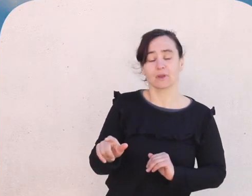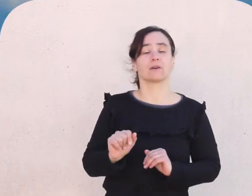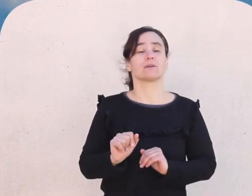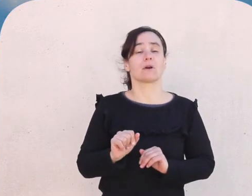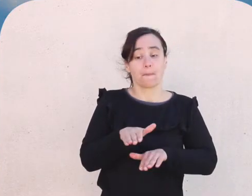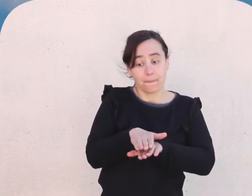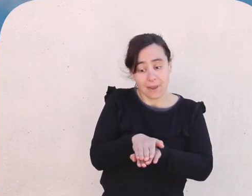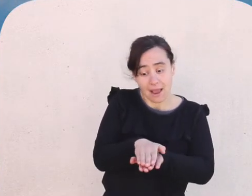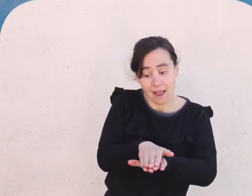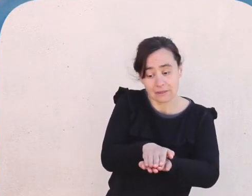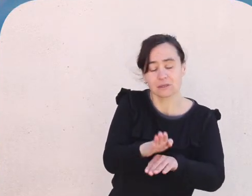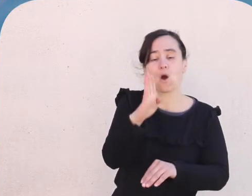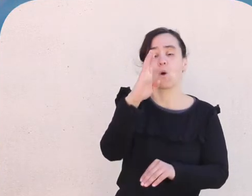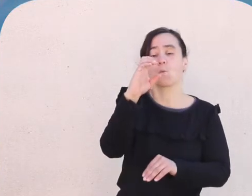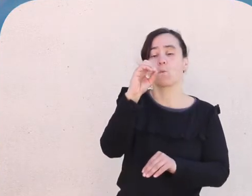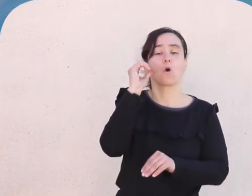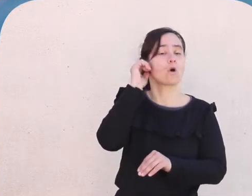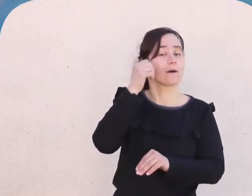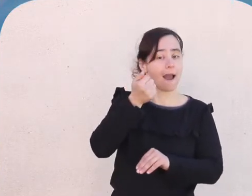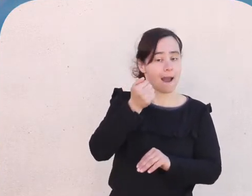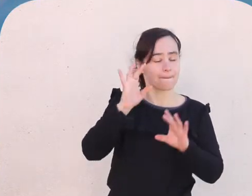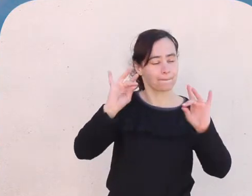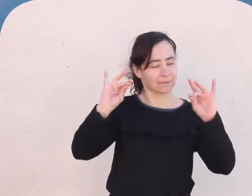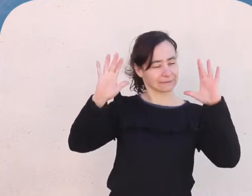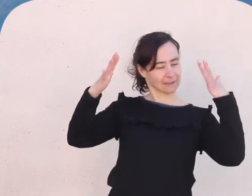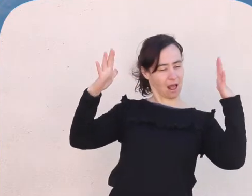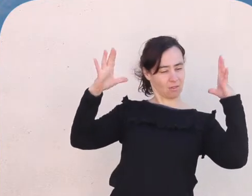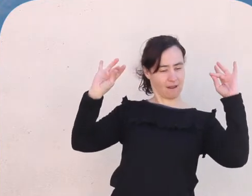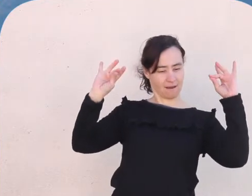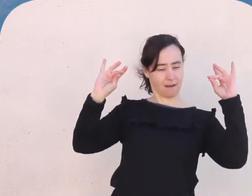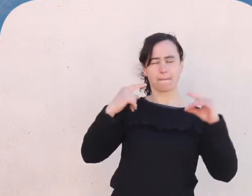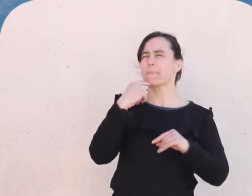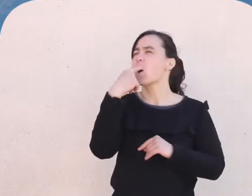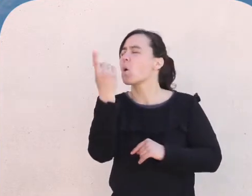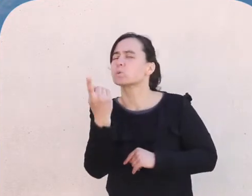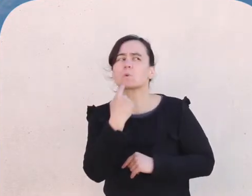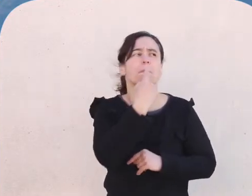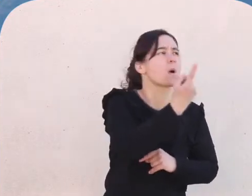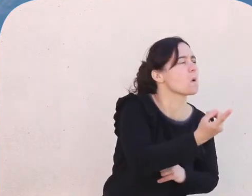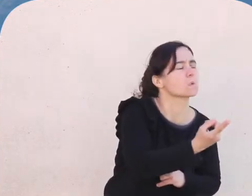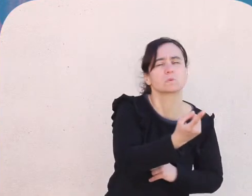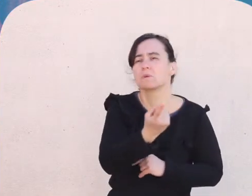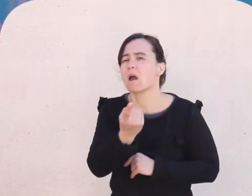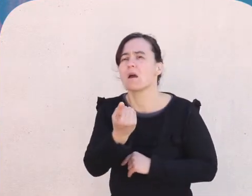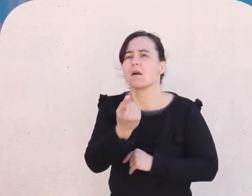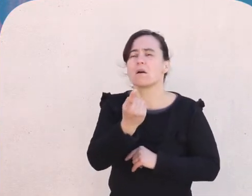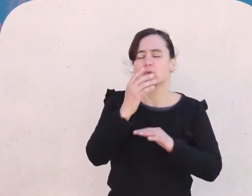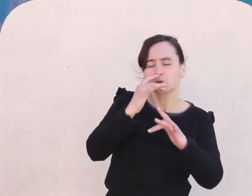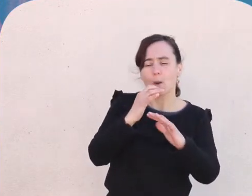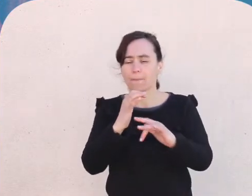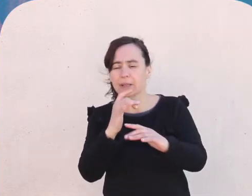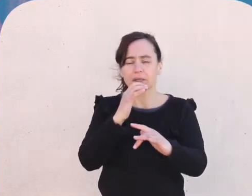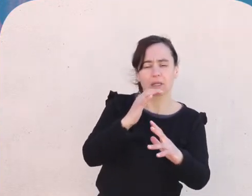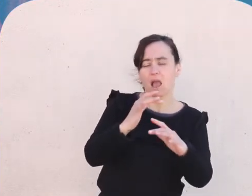de la noticia, hacían sus preparativos. ¿Una boga? Preguntaba. ¿Dónde está